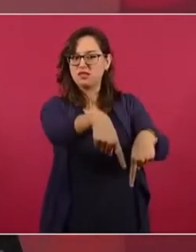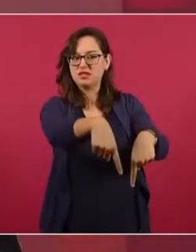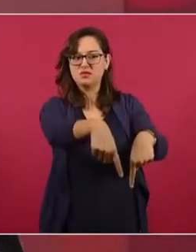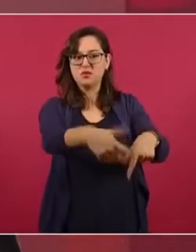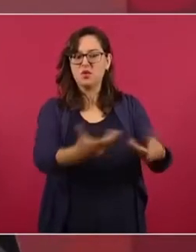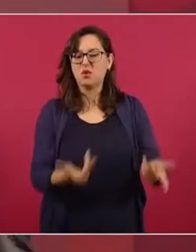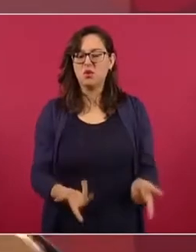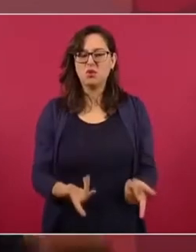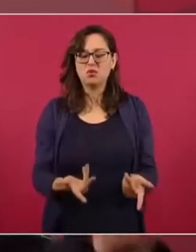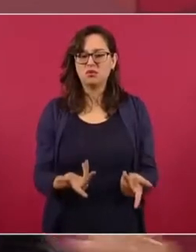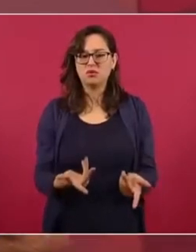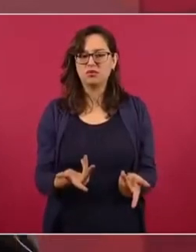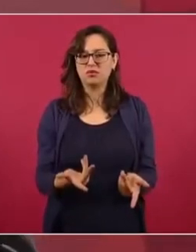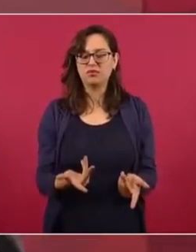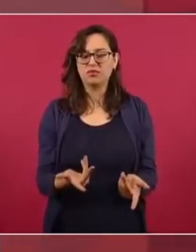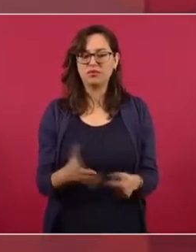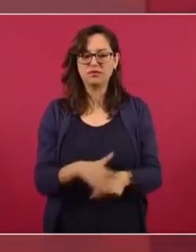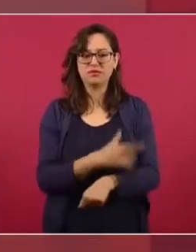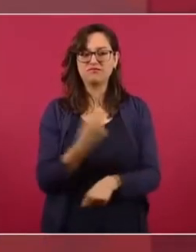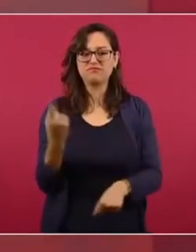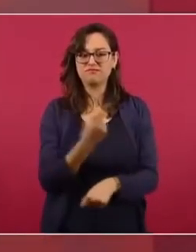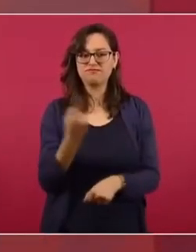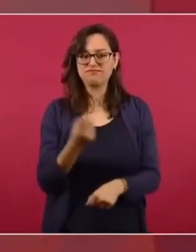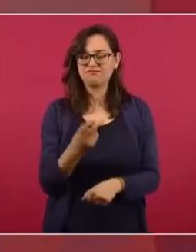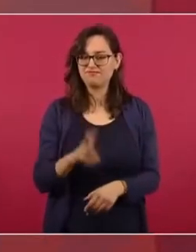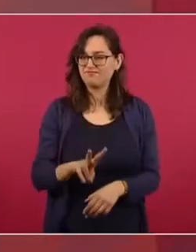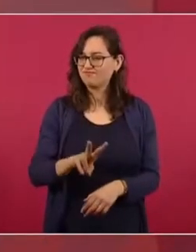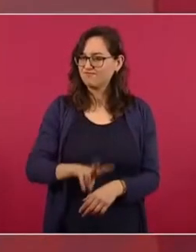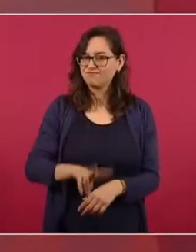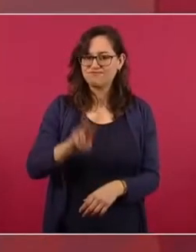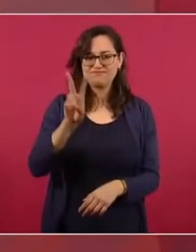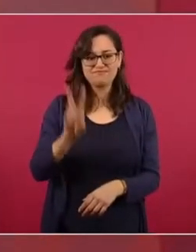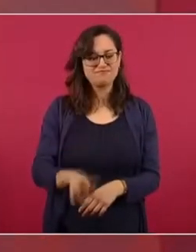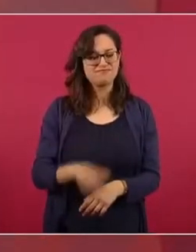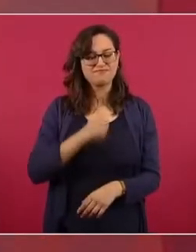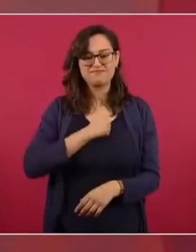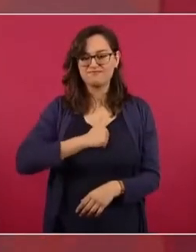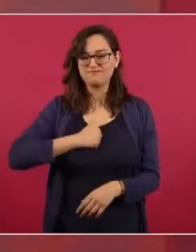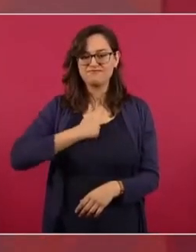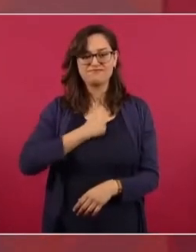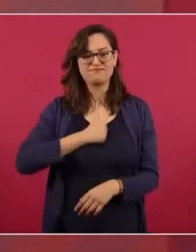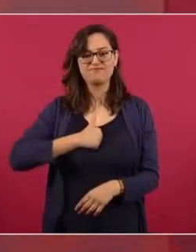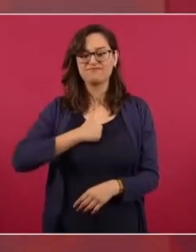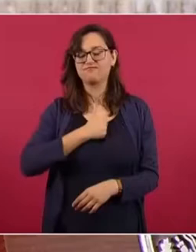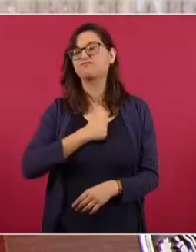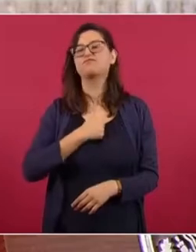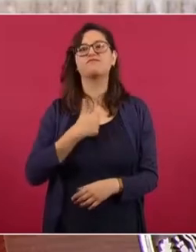y es el fruto podrido de la política